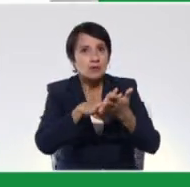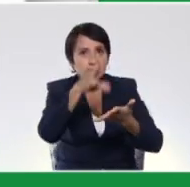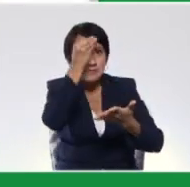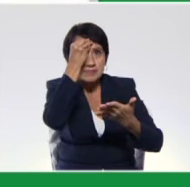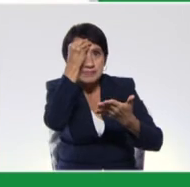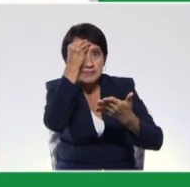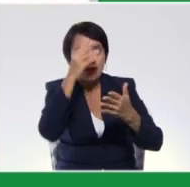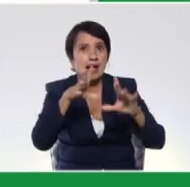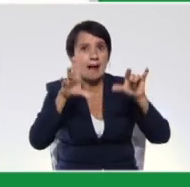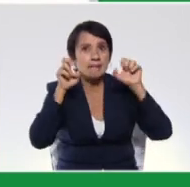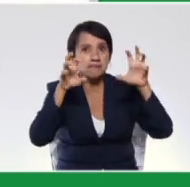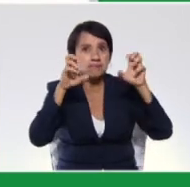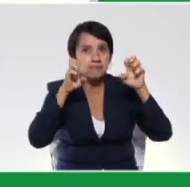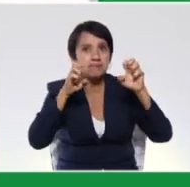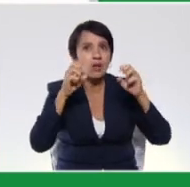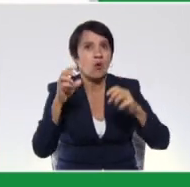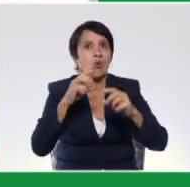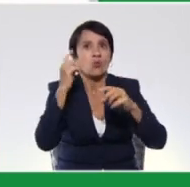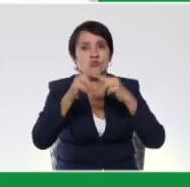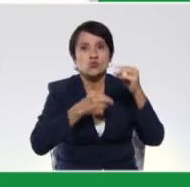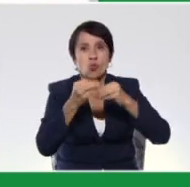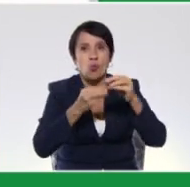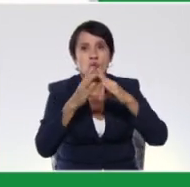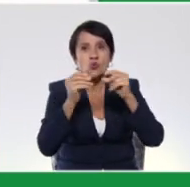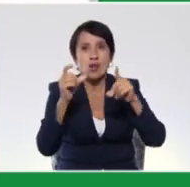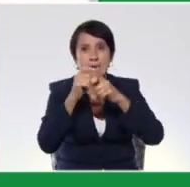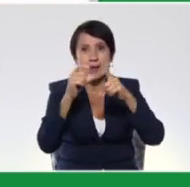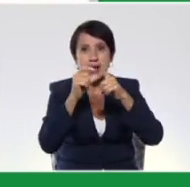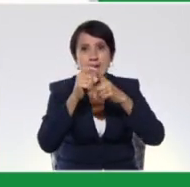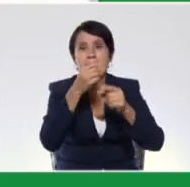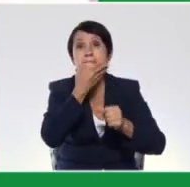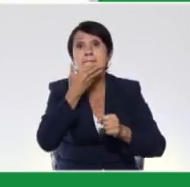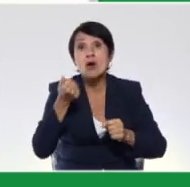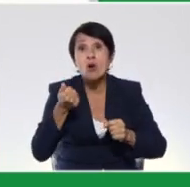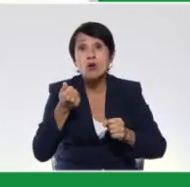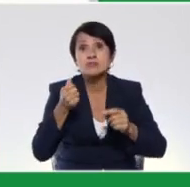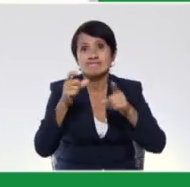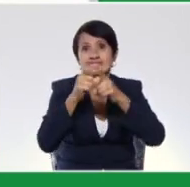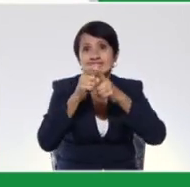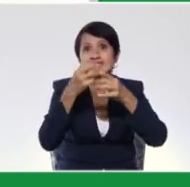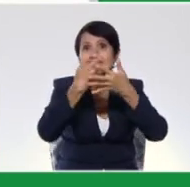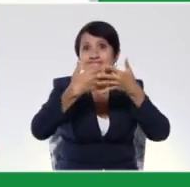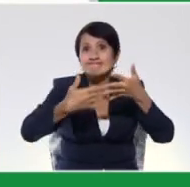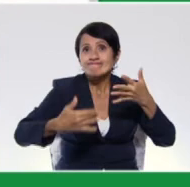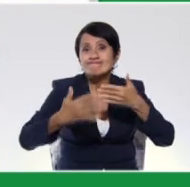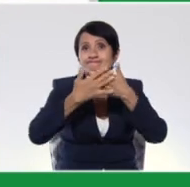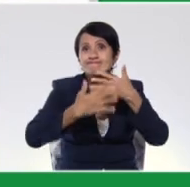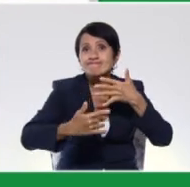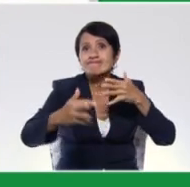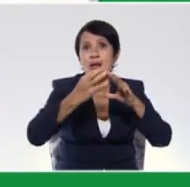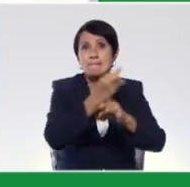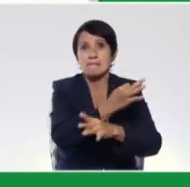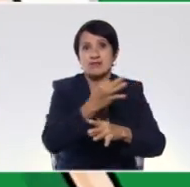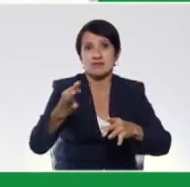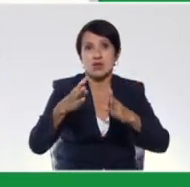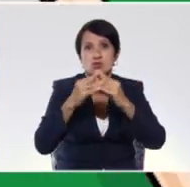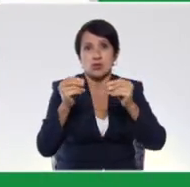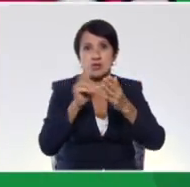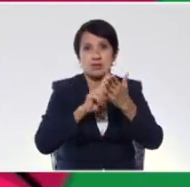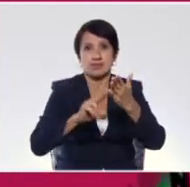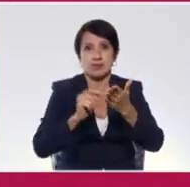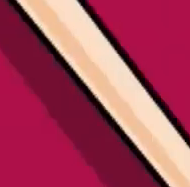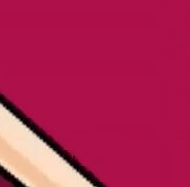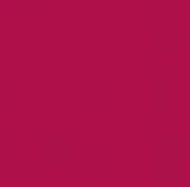instruirse, enriquecer sus conocimientos y vocabulario, mejorando nuestra fluidez al hablar y perfeccionando nuestra